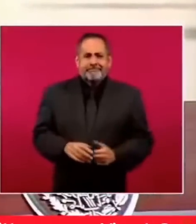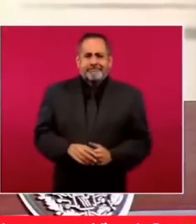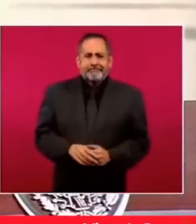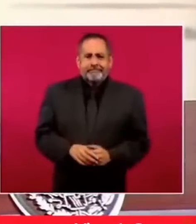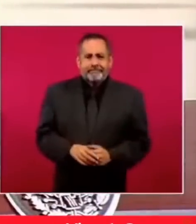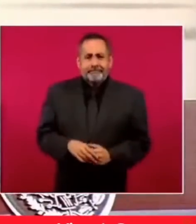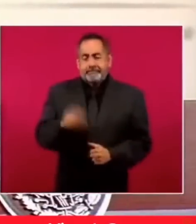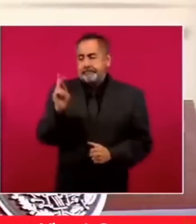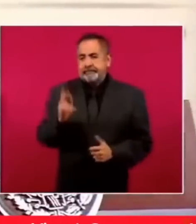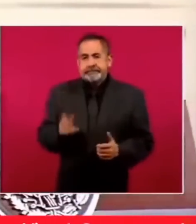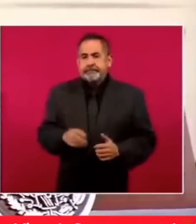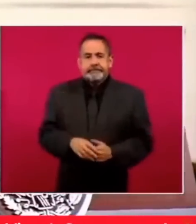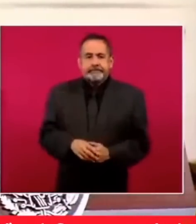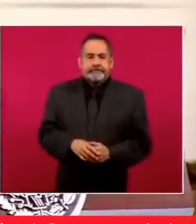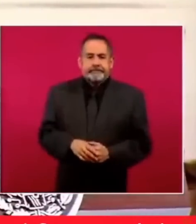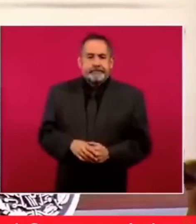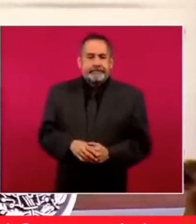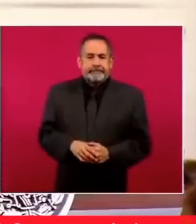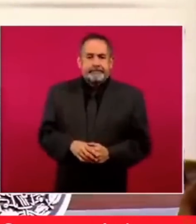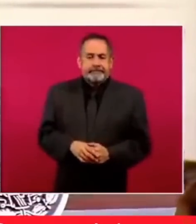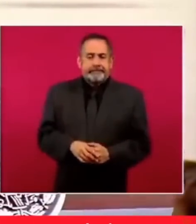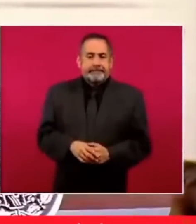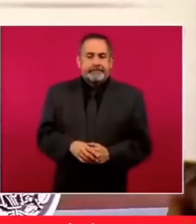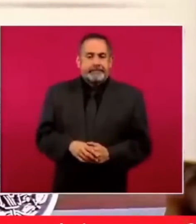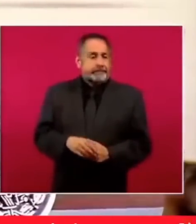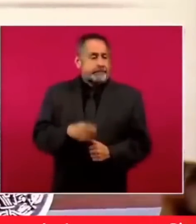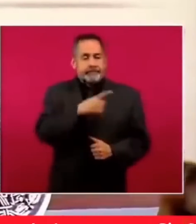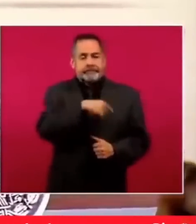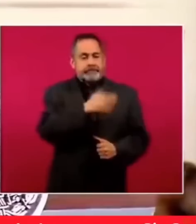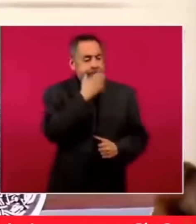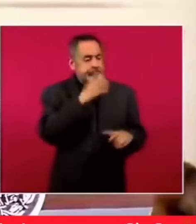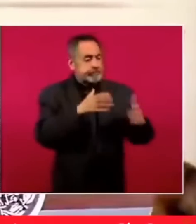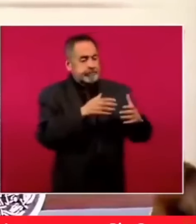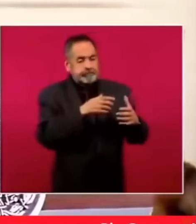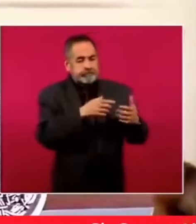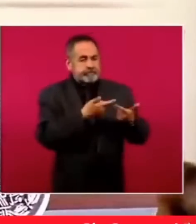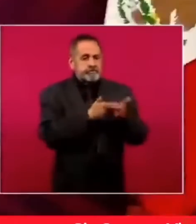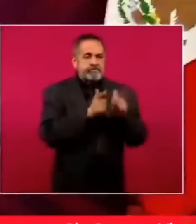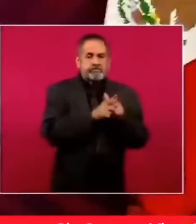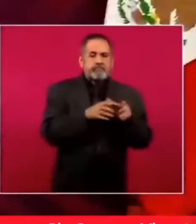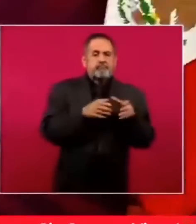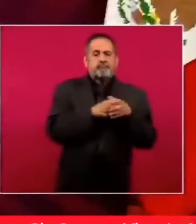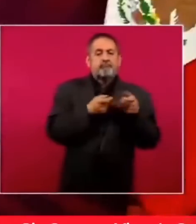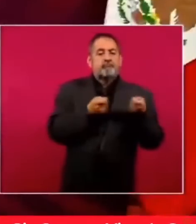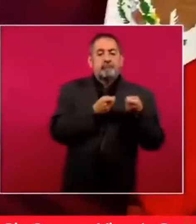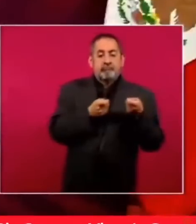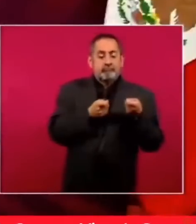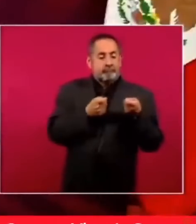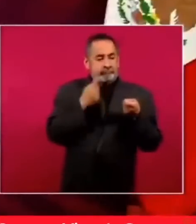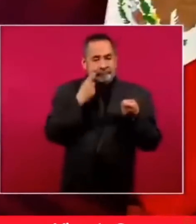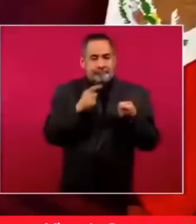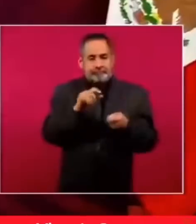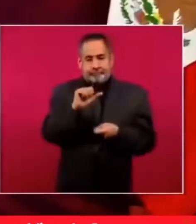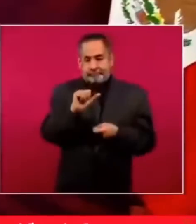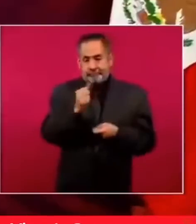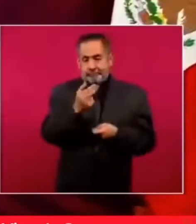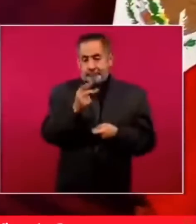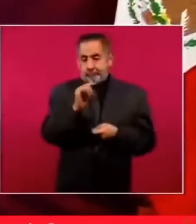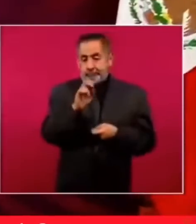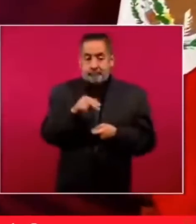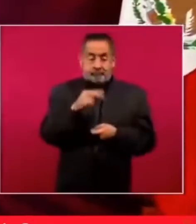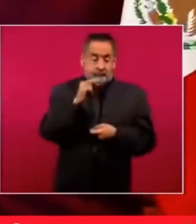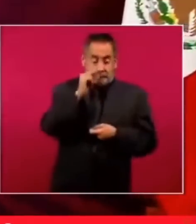Pero para los conservadores y para los oligarcas, Cárcens es un